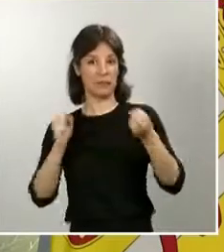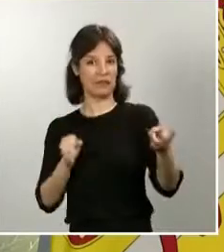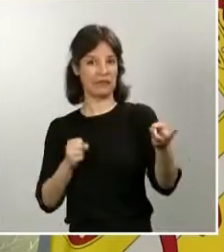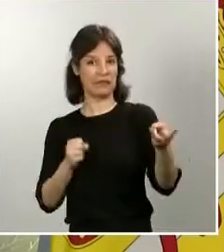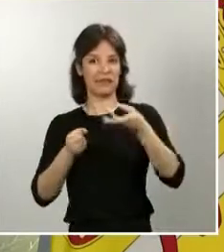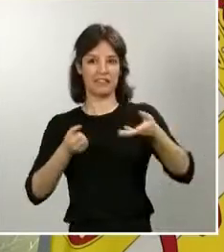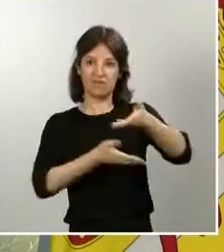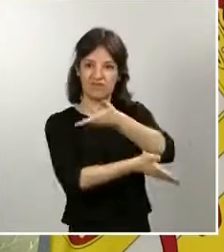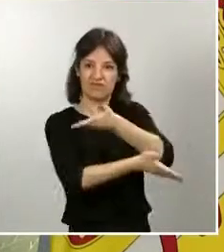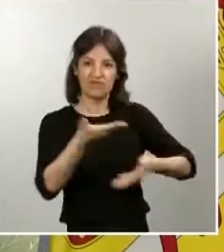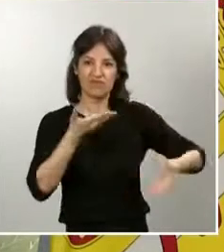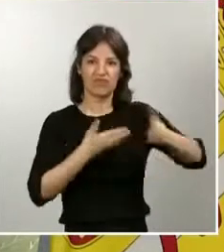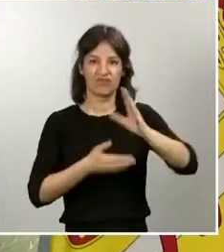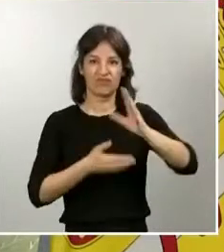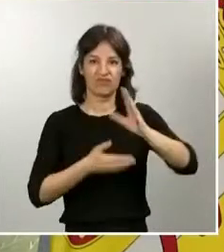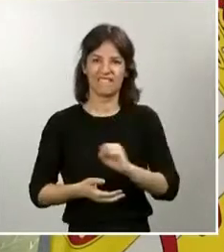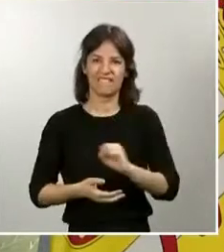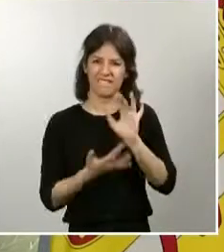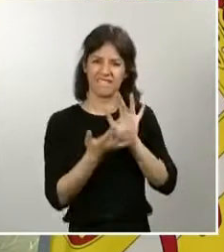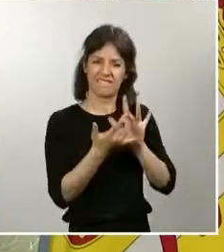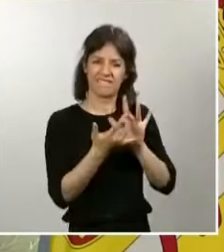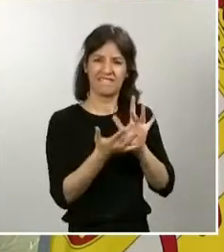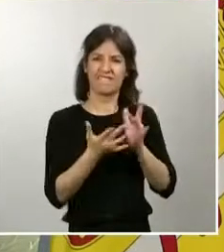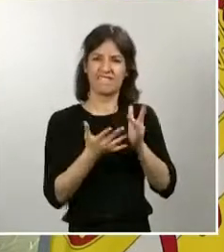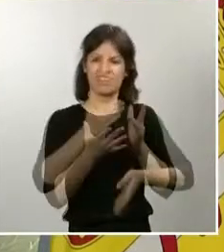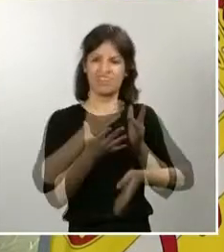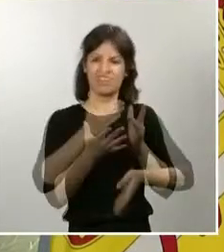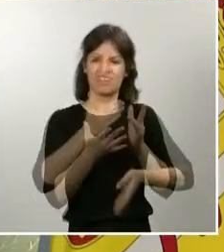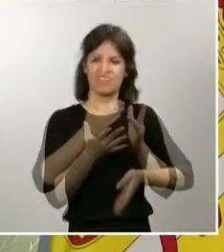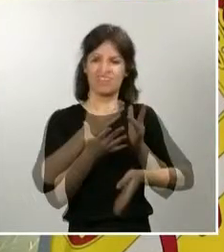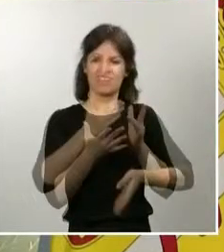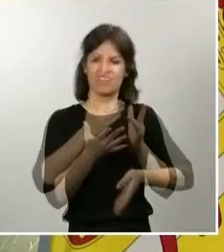excelente relación y con las que colabora de manera permanente.